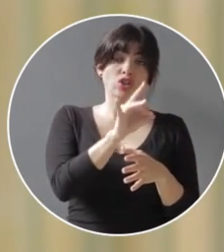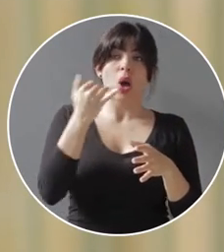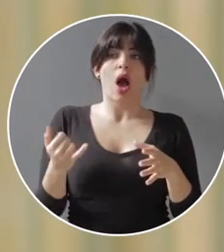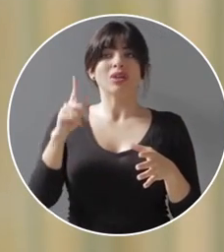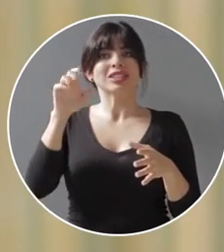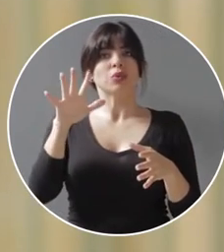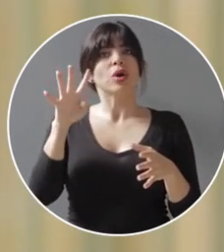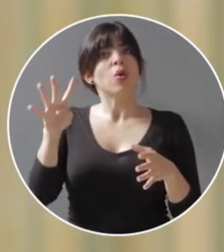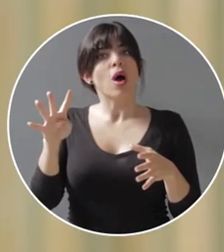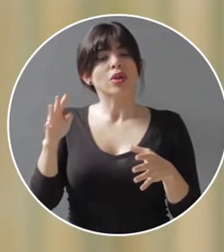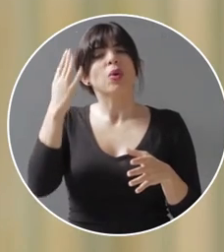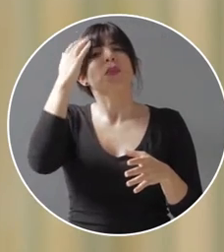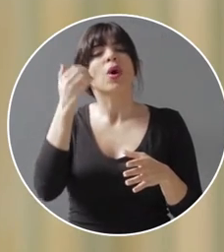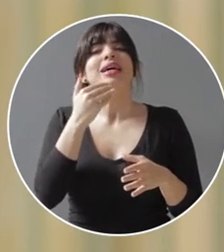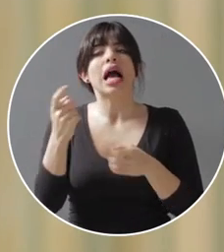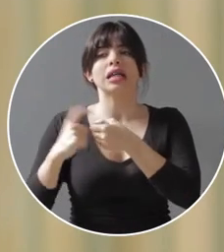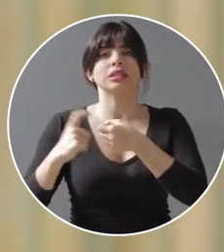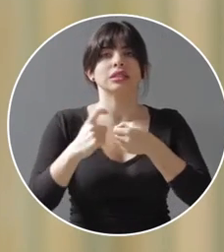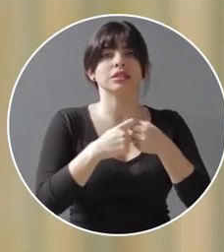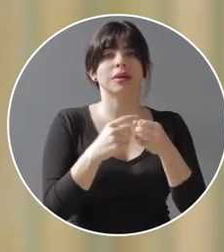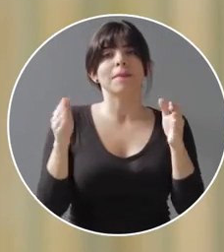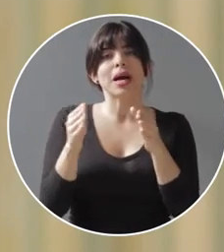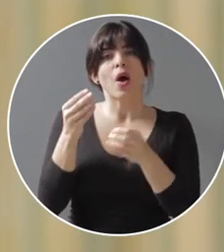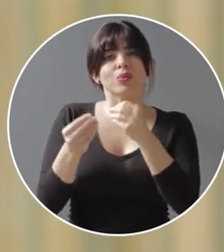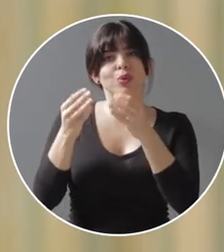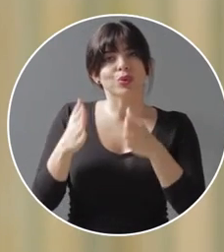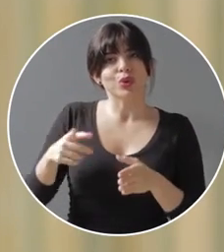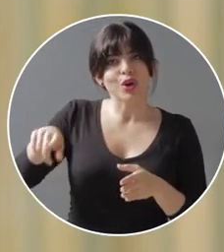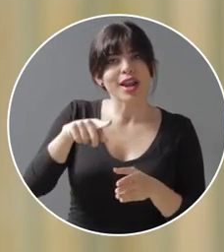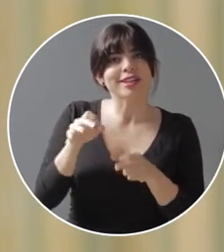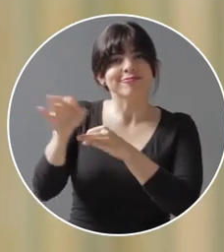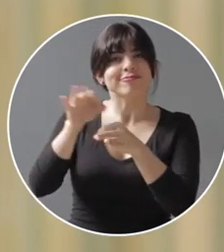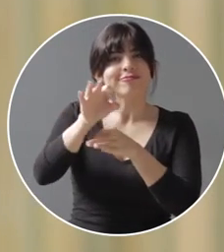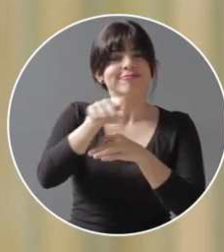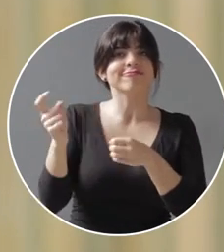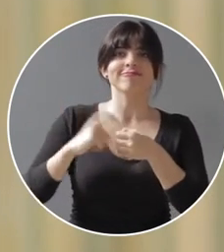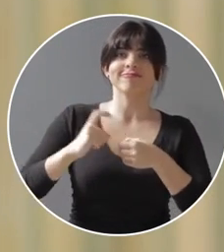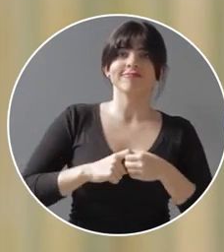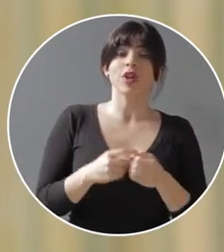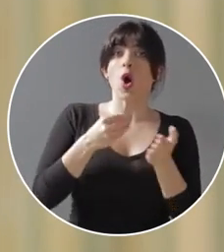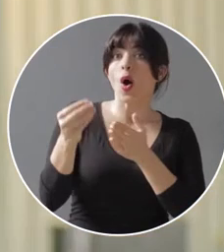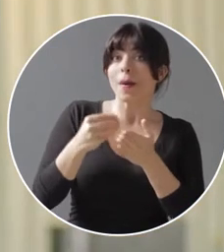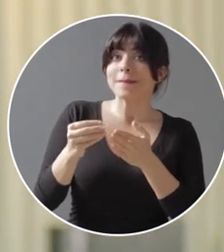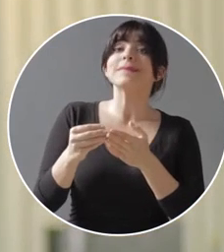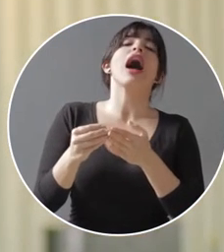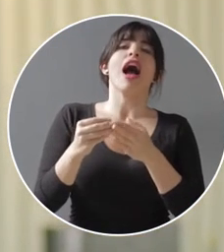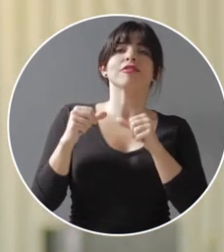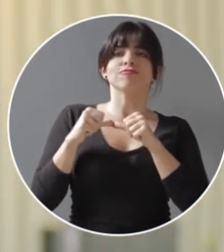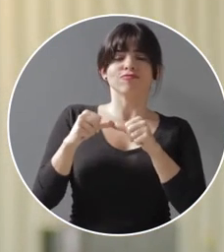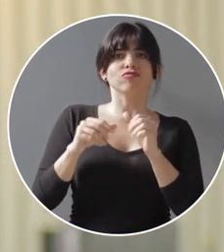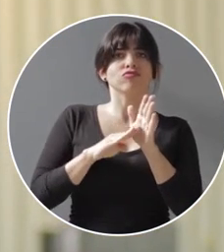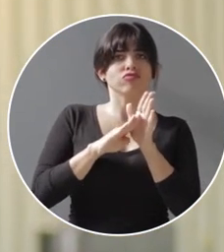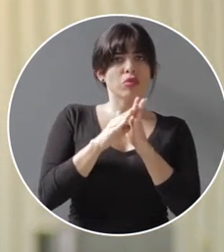154, gracias a la integración de pequeños y medianos productores de zonas rurales. Las compras siguen